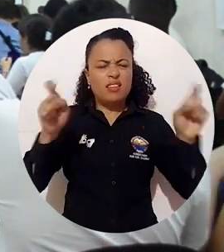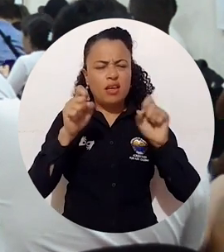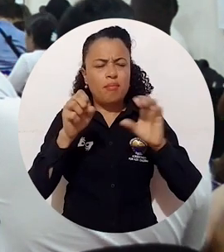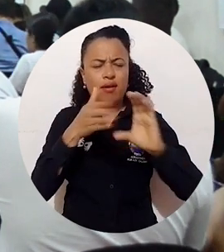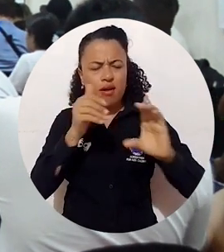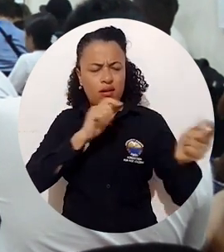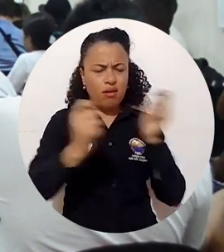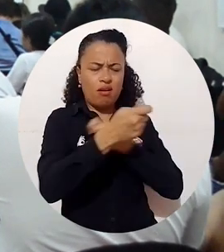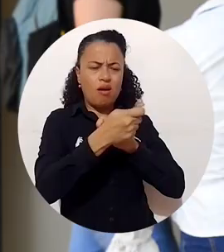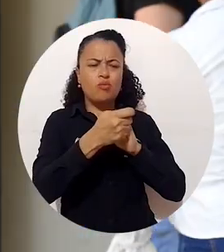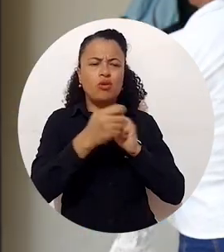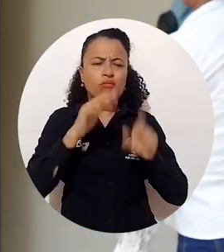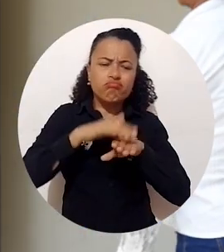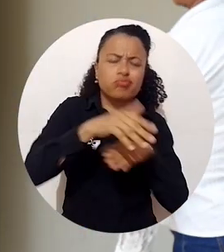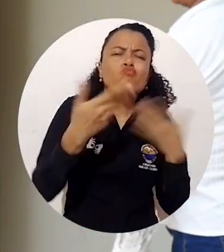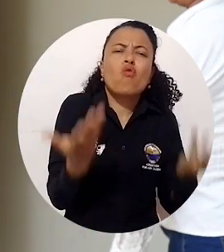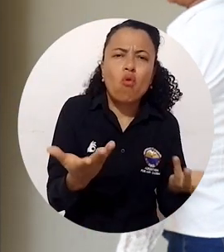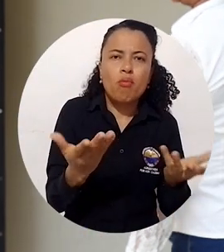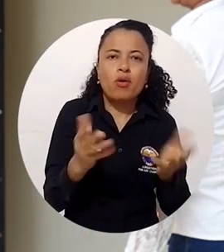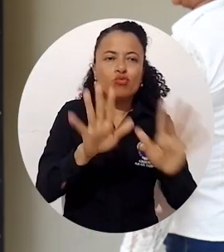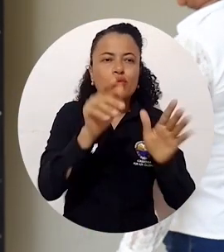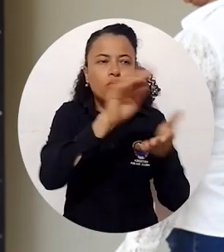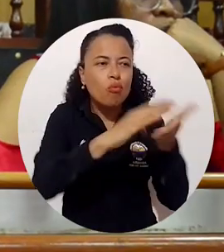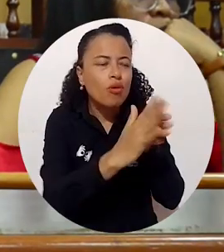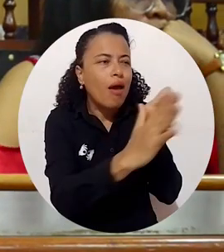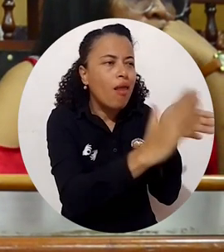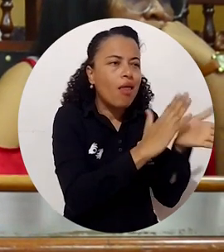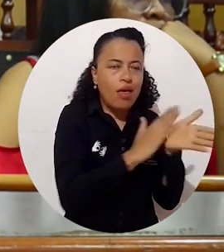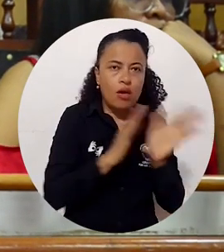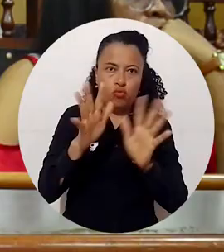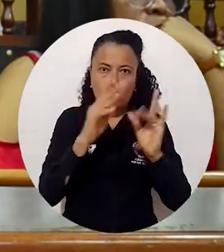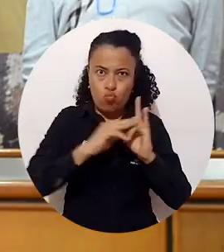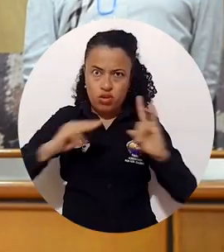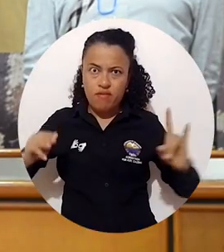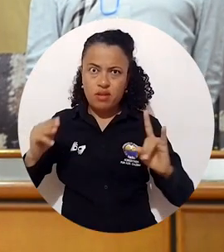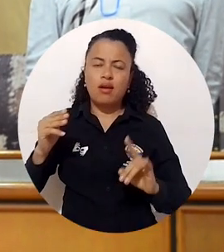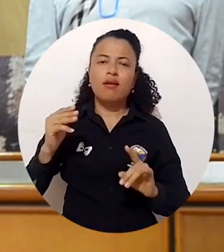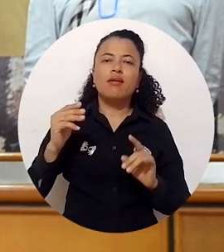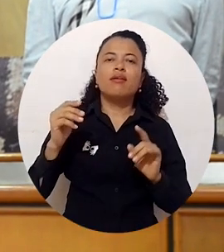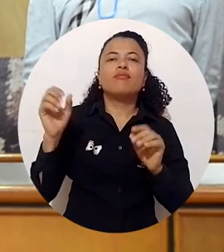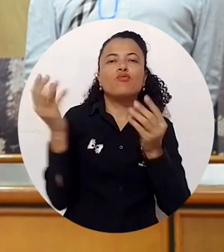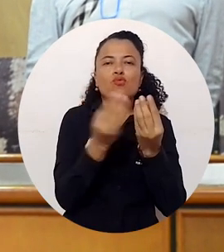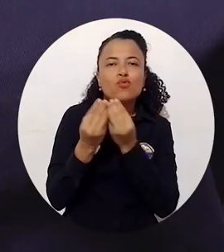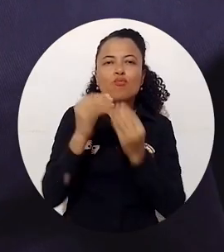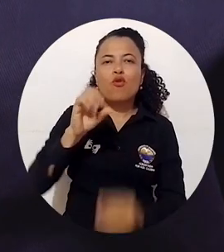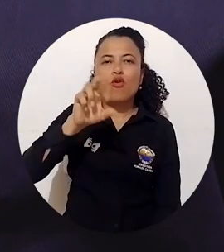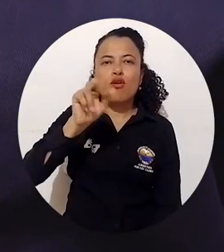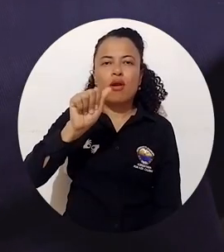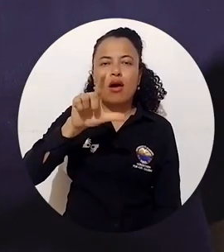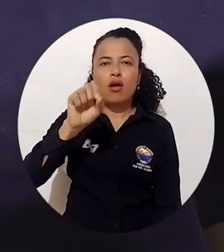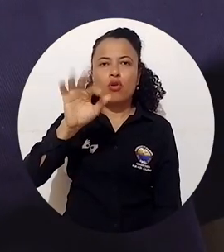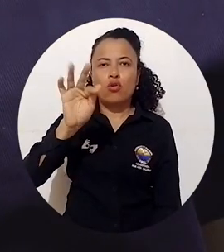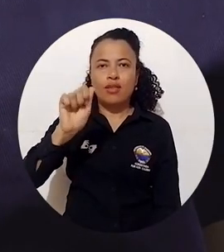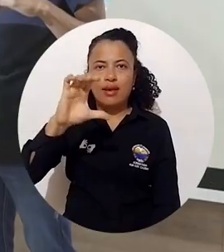Para continuar entendiendo el fenómeno del cambio climático y sus implicaciones, desde la voz de las comunidades, la Universidad del Magdalena, a través